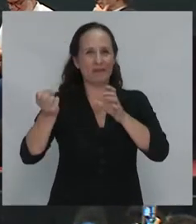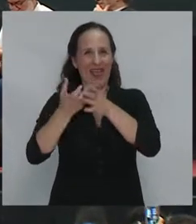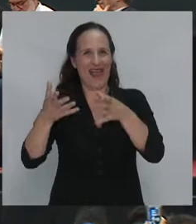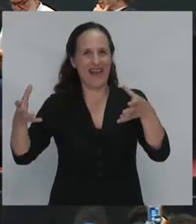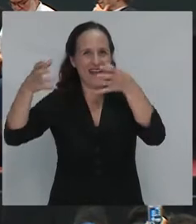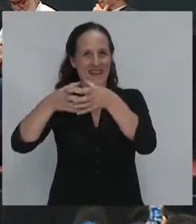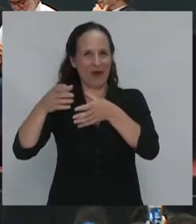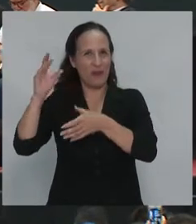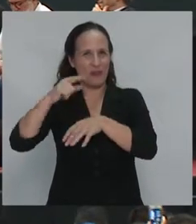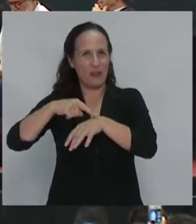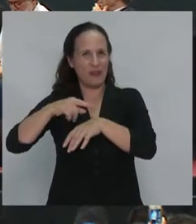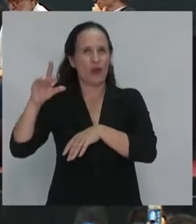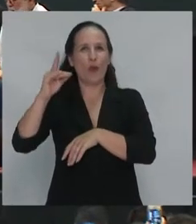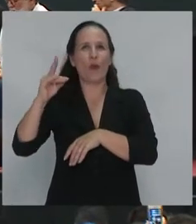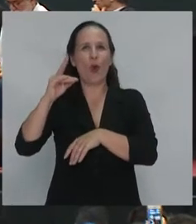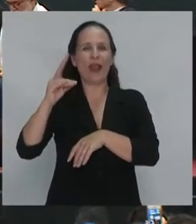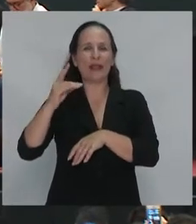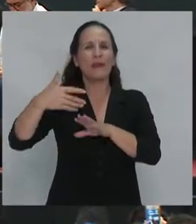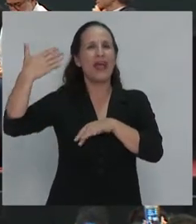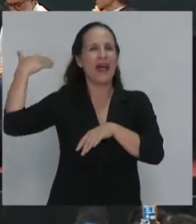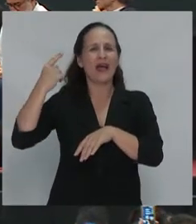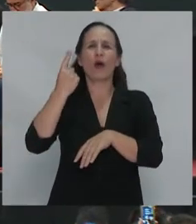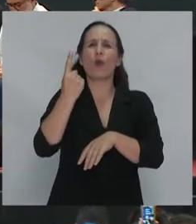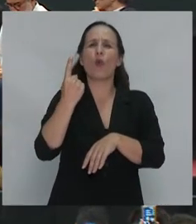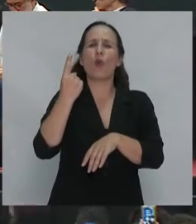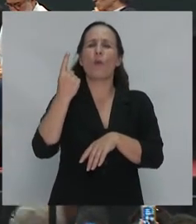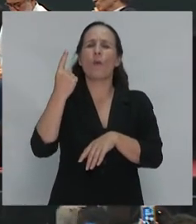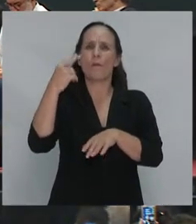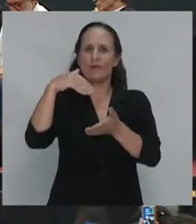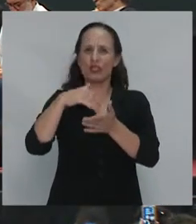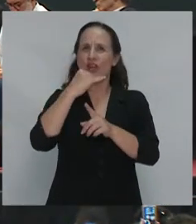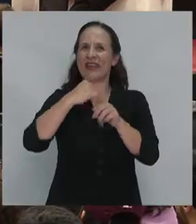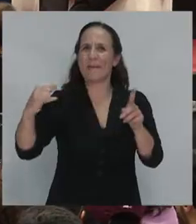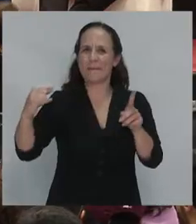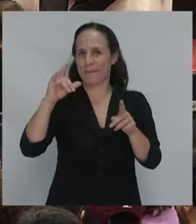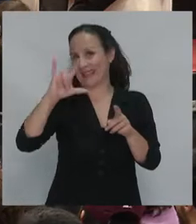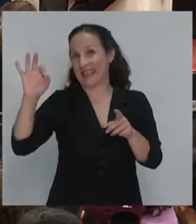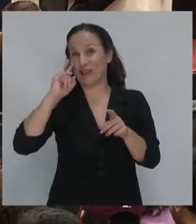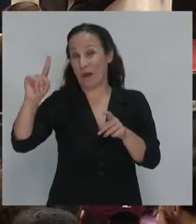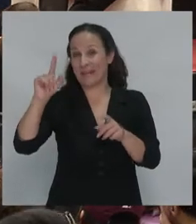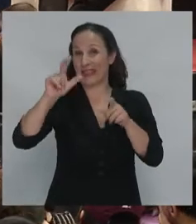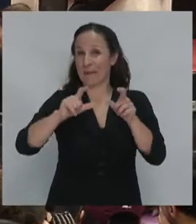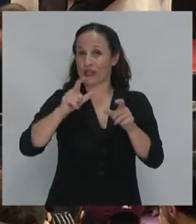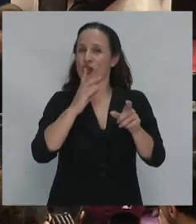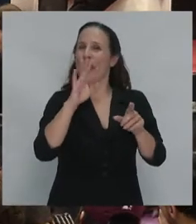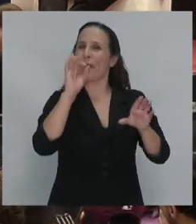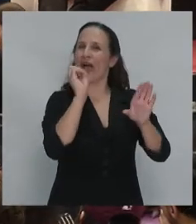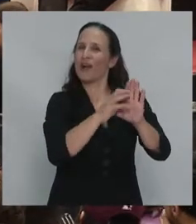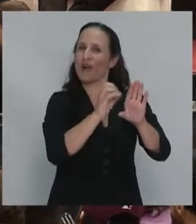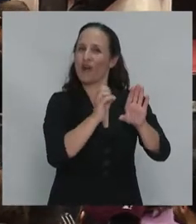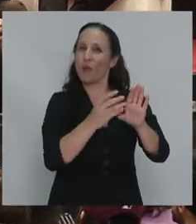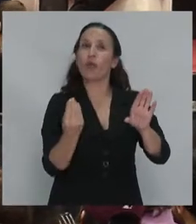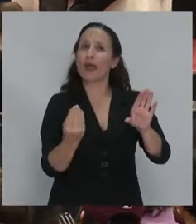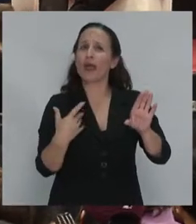en Bolivia sólo existía un millón y medio de cuentas bancarias no se había bancarizado la economía pero la gente